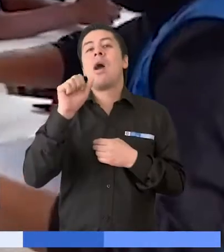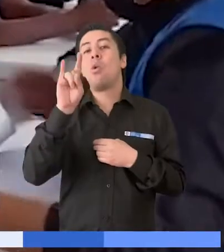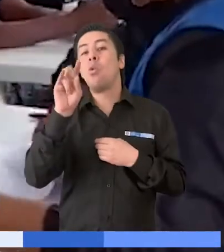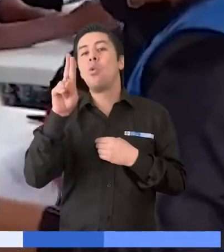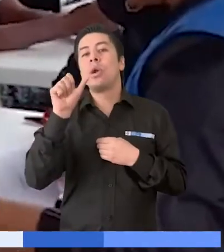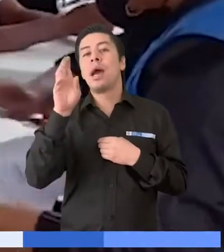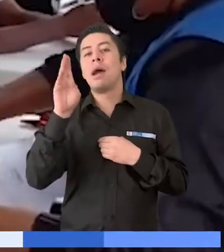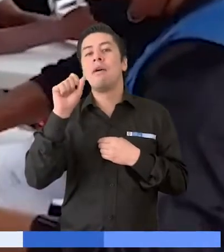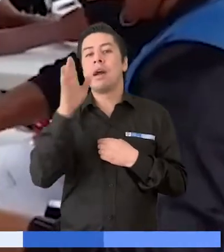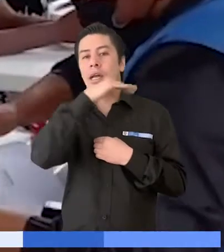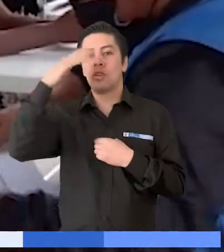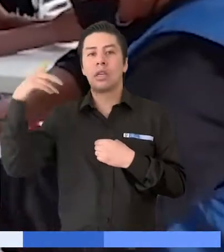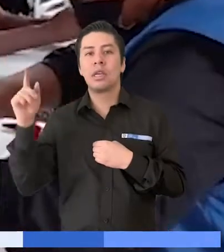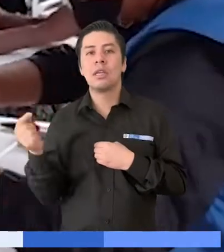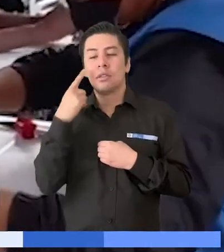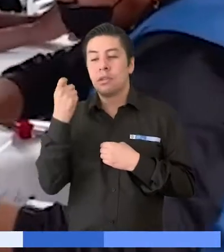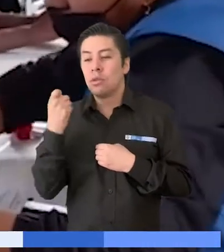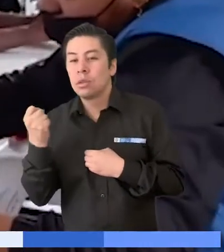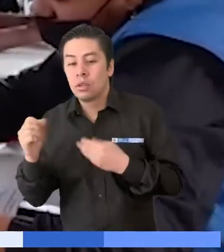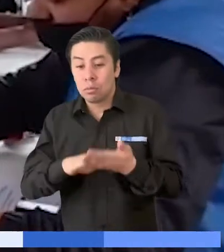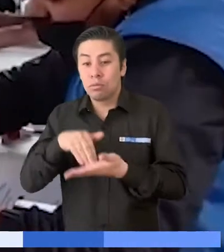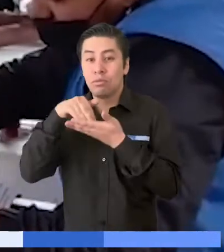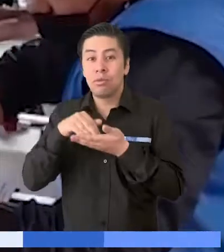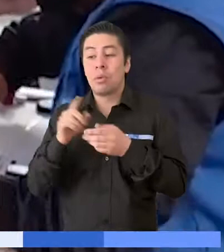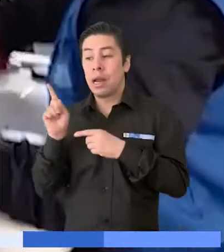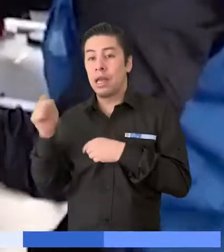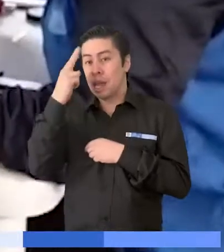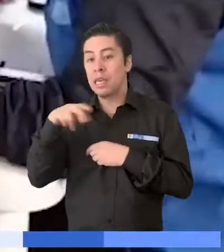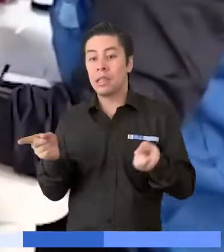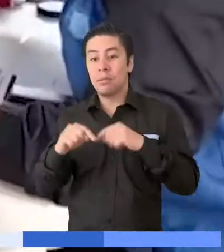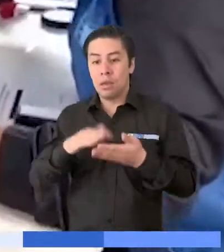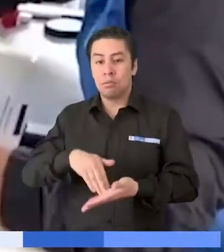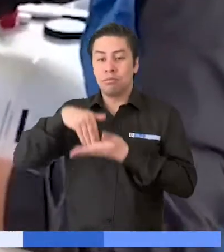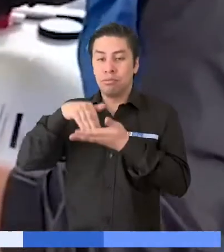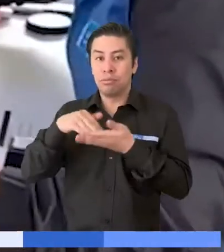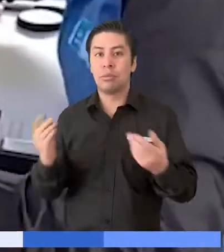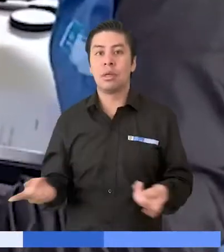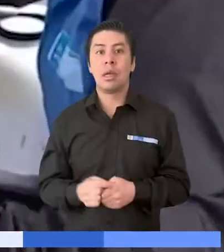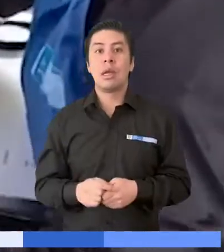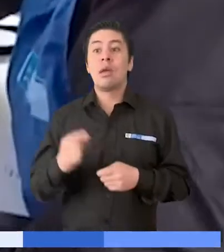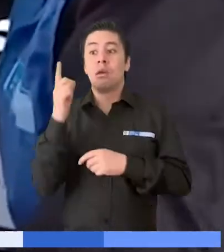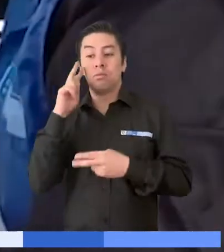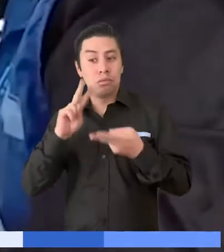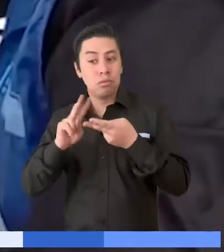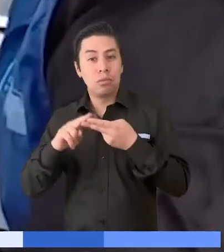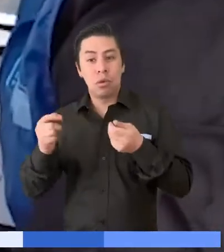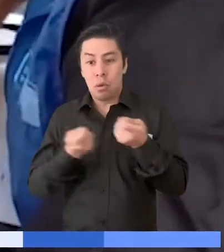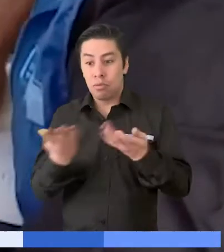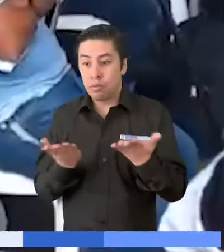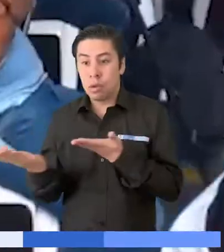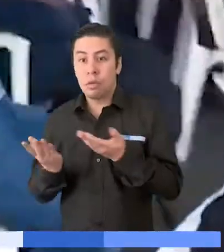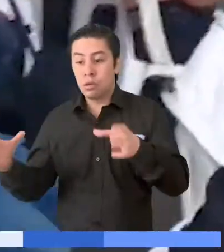recorrido varias ciudades en busca de una estabilidad para ella y su hija. Tras conocer la oferta interinstitucional para la inversión